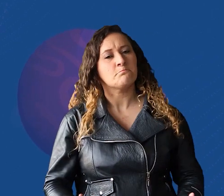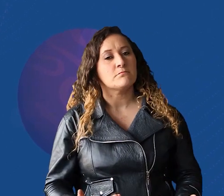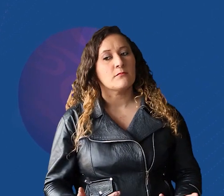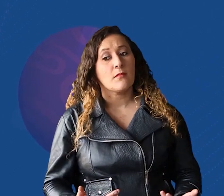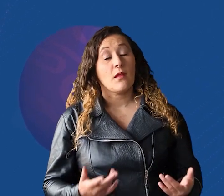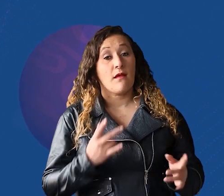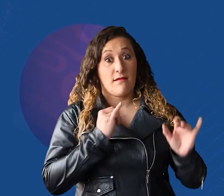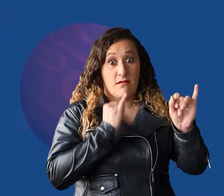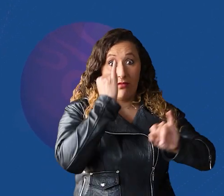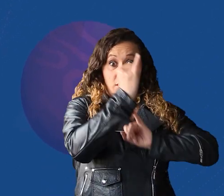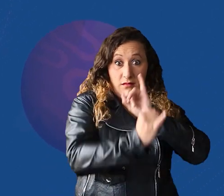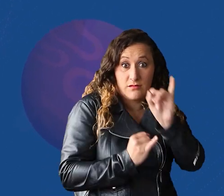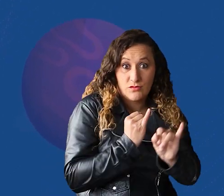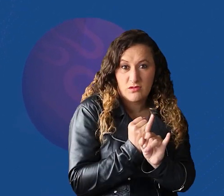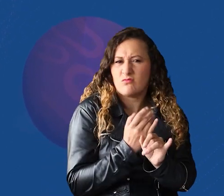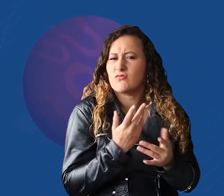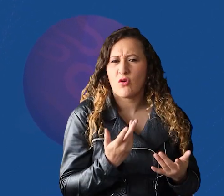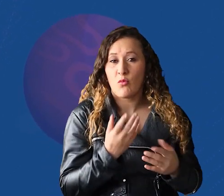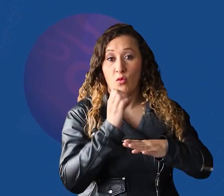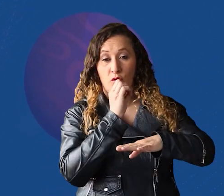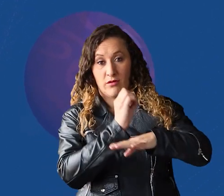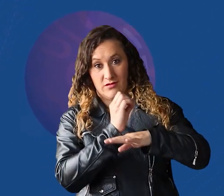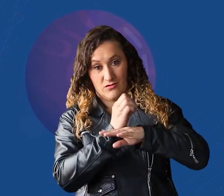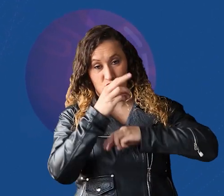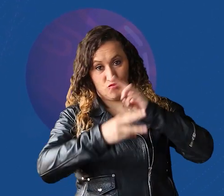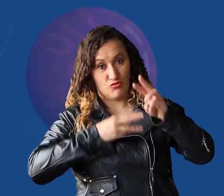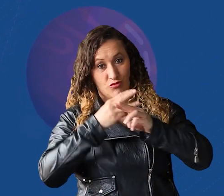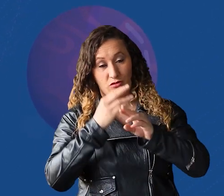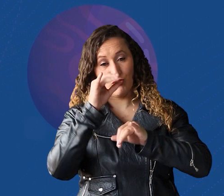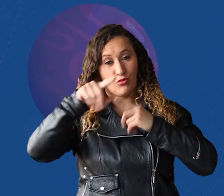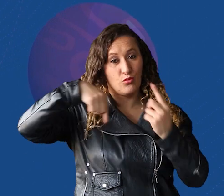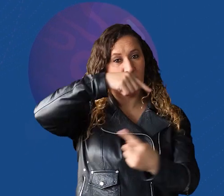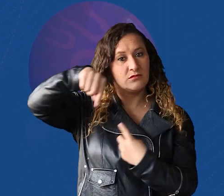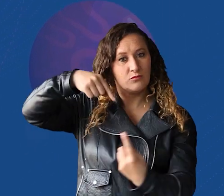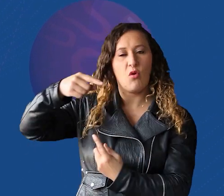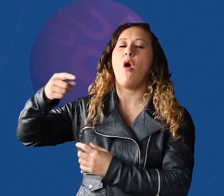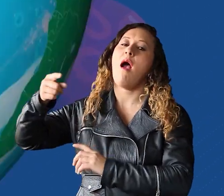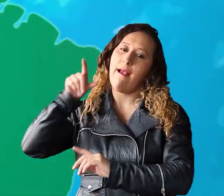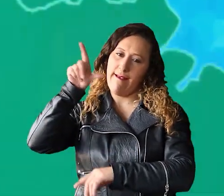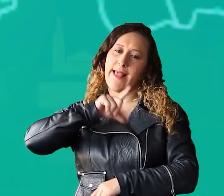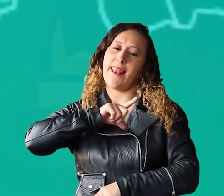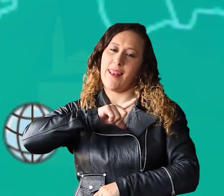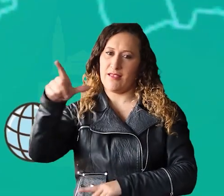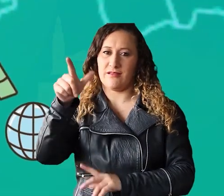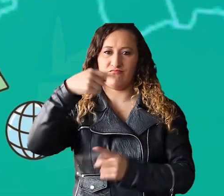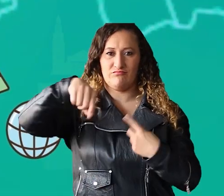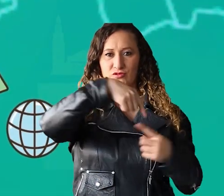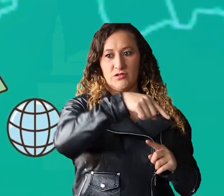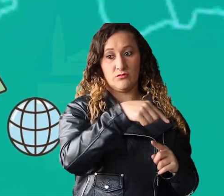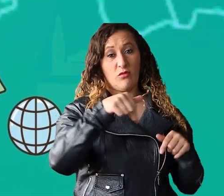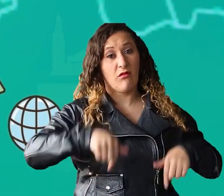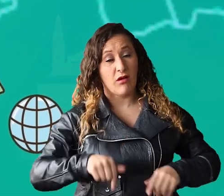Internacionalmente, la Organización Mundial de Turismo lidera el sector a nivel global. A nivel nacional, el Ministerio de Comercio,